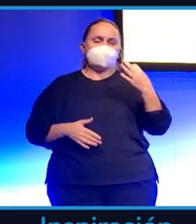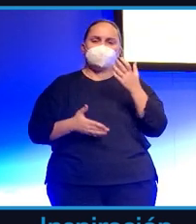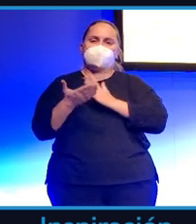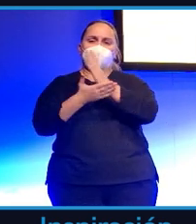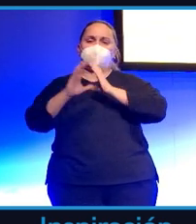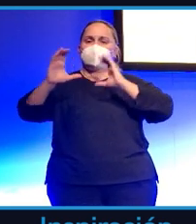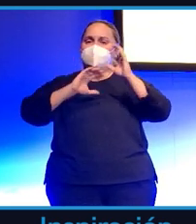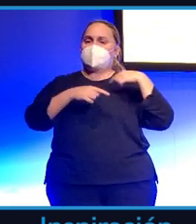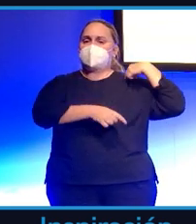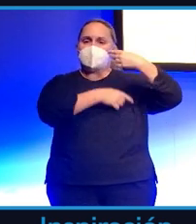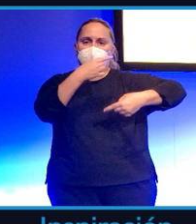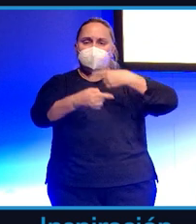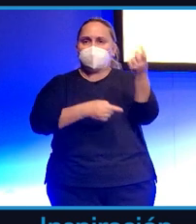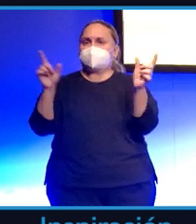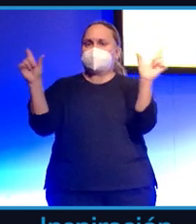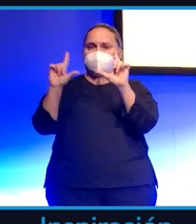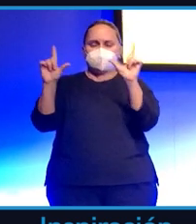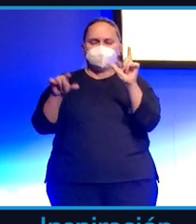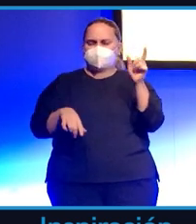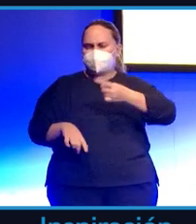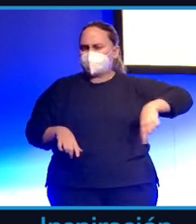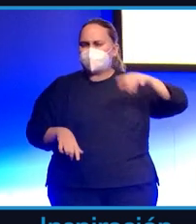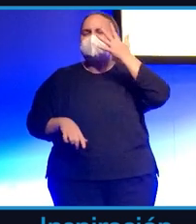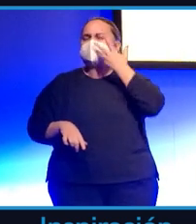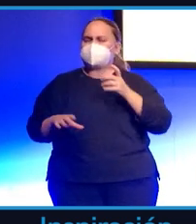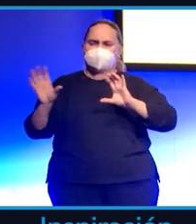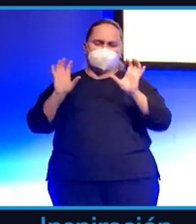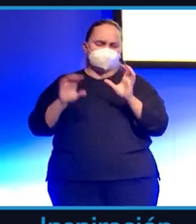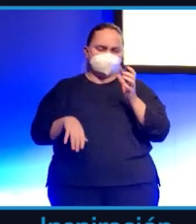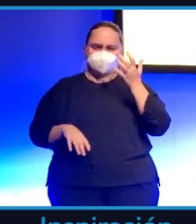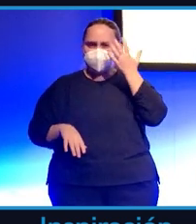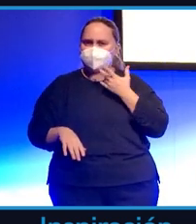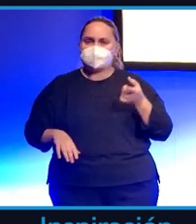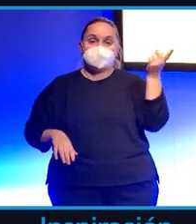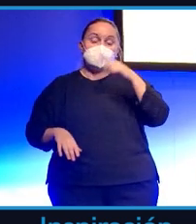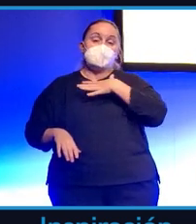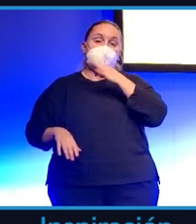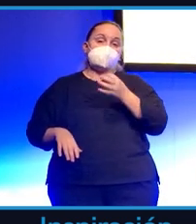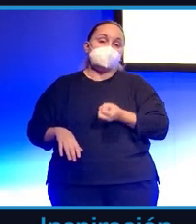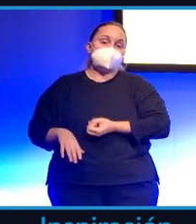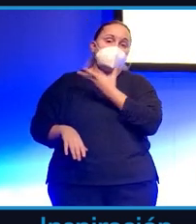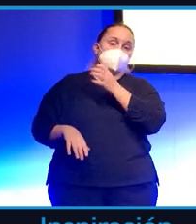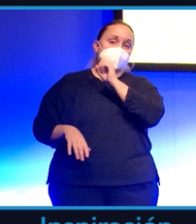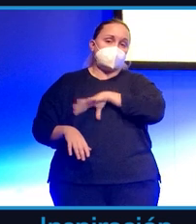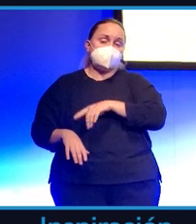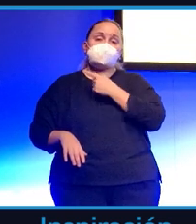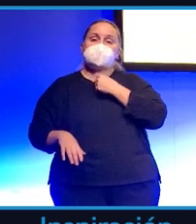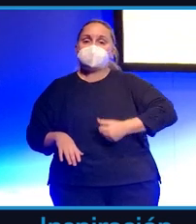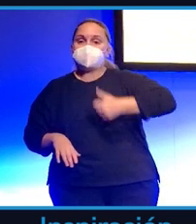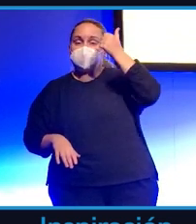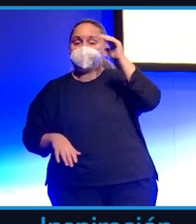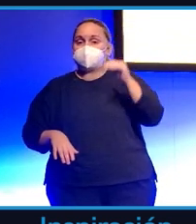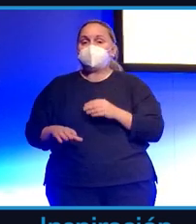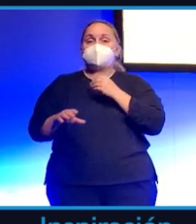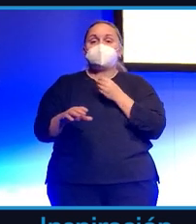tradicional, lo que se hace en las televisiones, en las radios, les puede gustar más o menos, lo consumen poco, así que